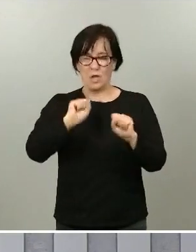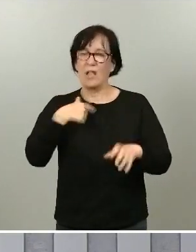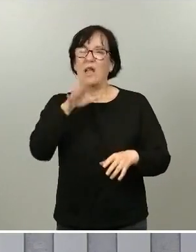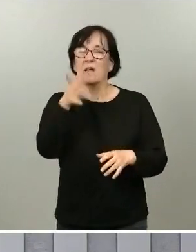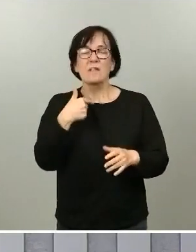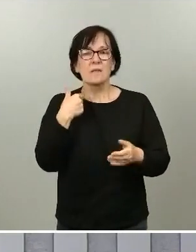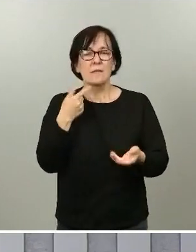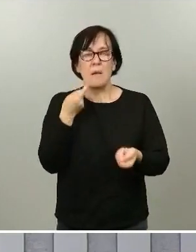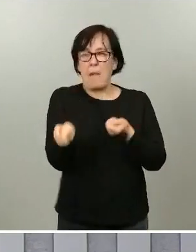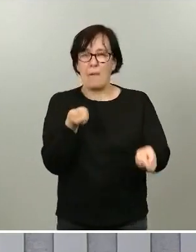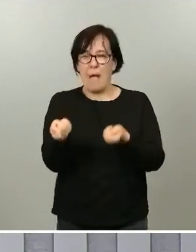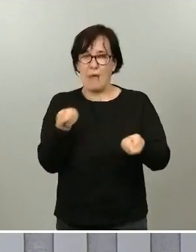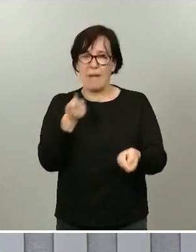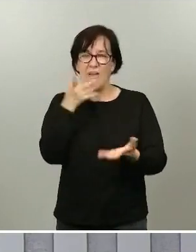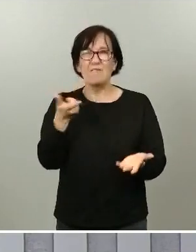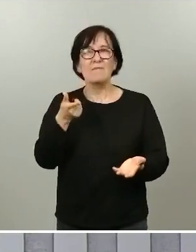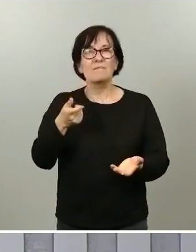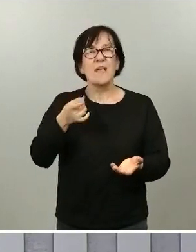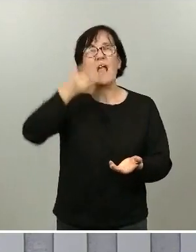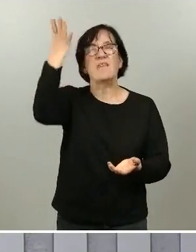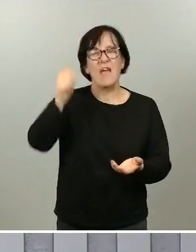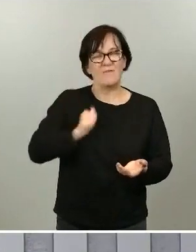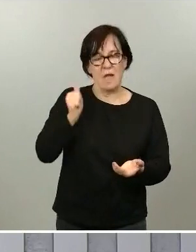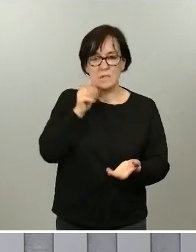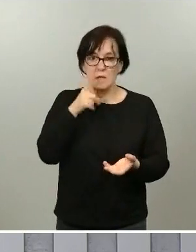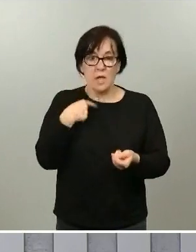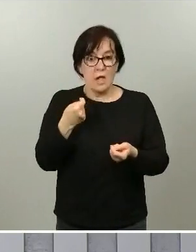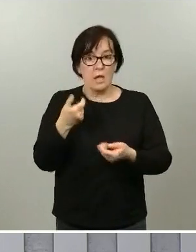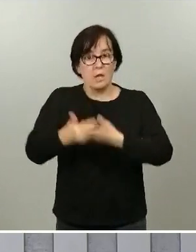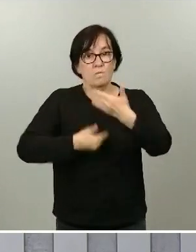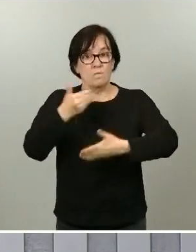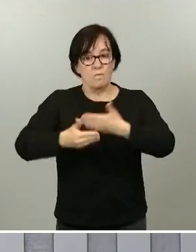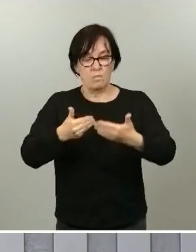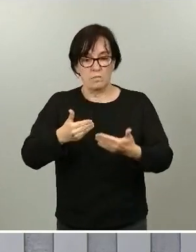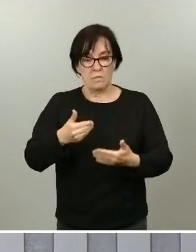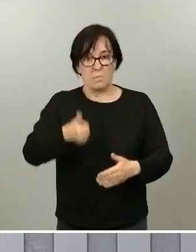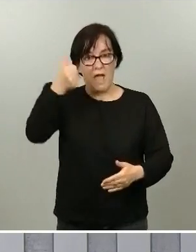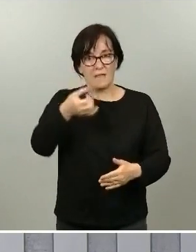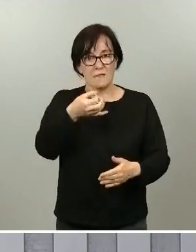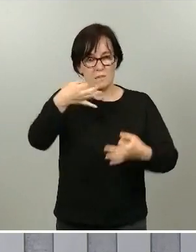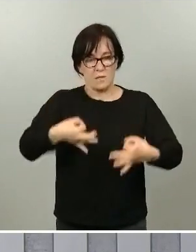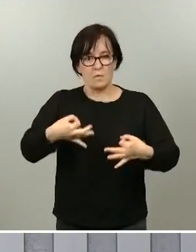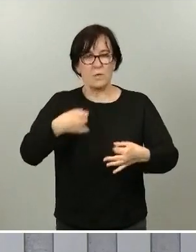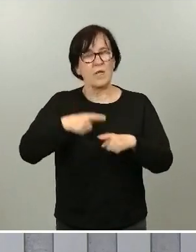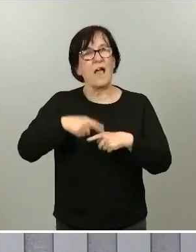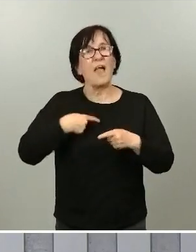sentido. No solo nos contribuye a que progresemos de forma más segura, sino que resta posibilidades de poder hacerlo.